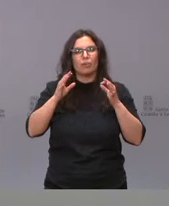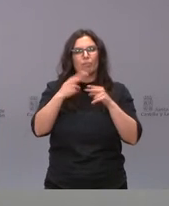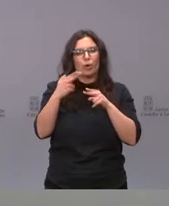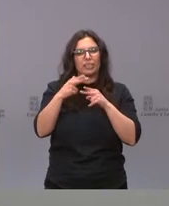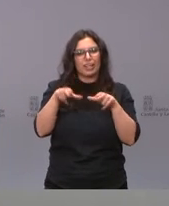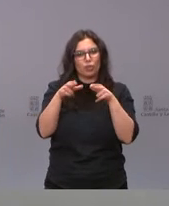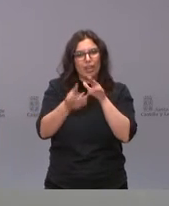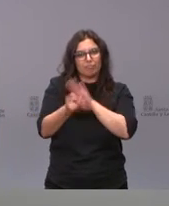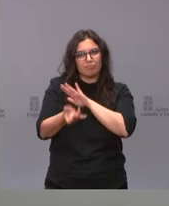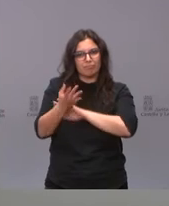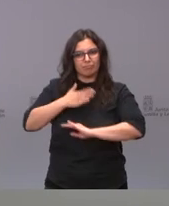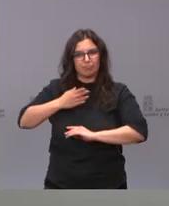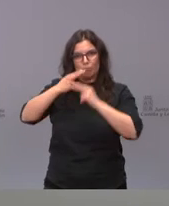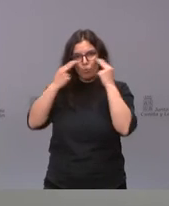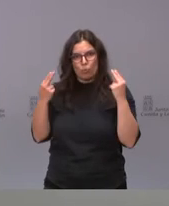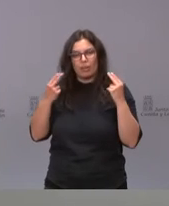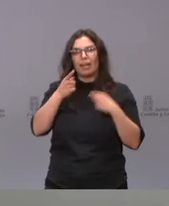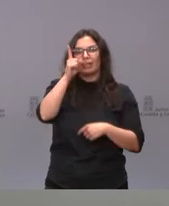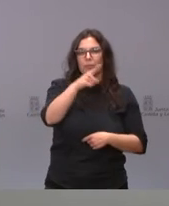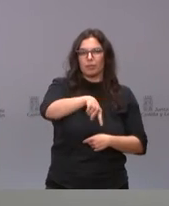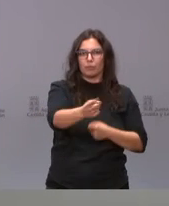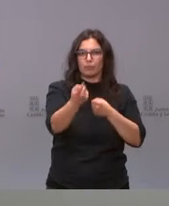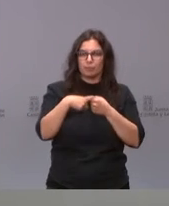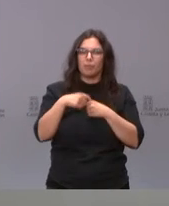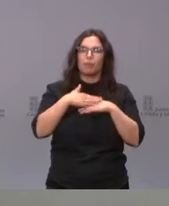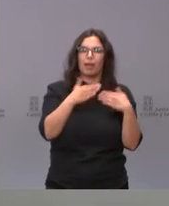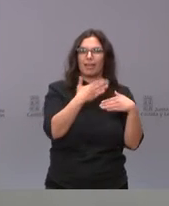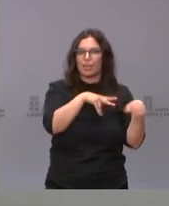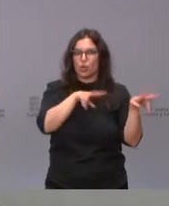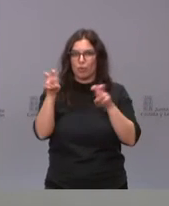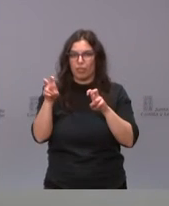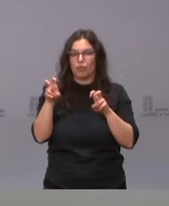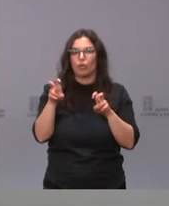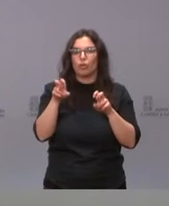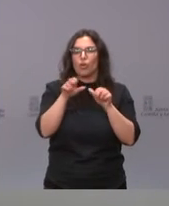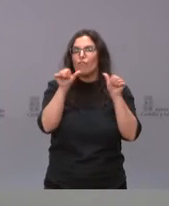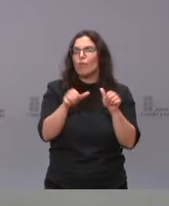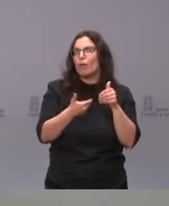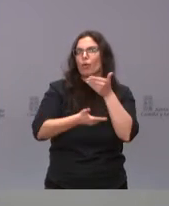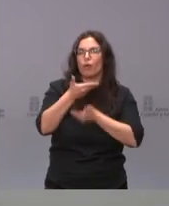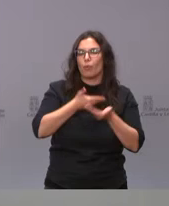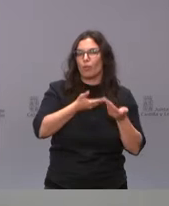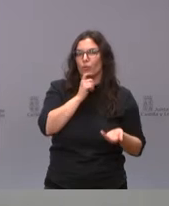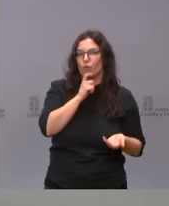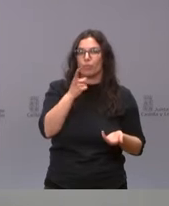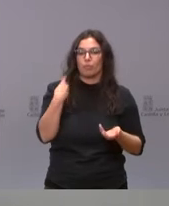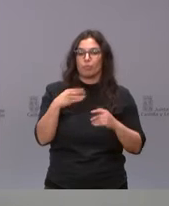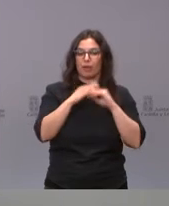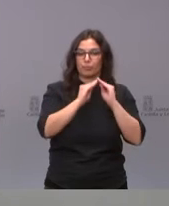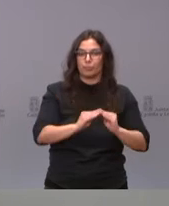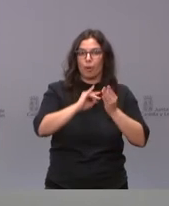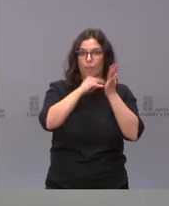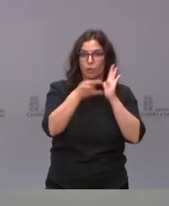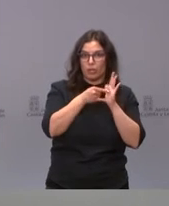así como una participación en la innovación, con fórmulas de colaboración en el desarrollo de proyectos